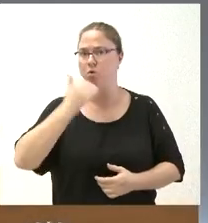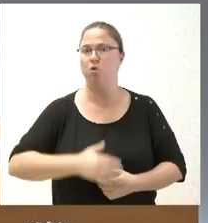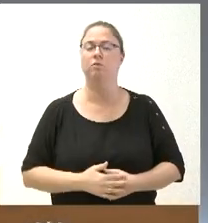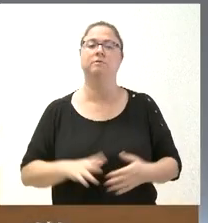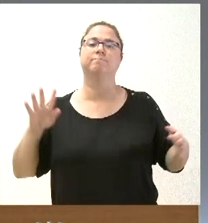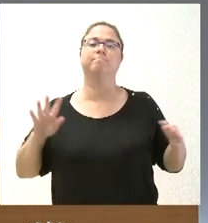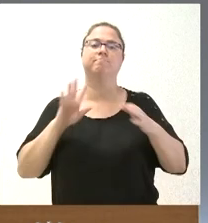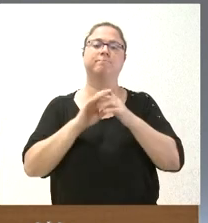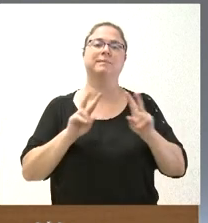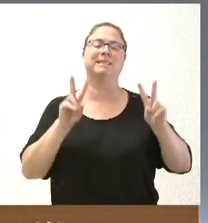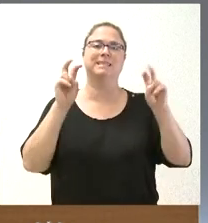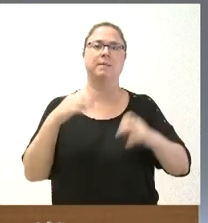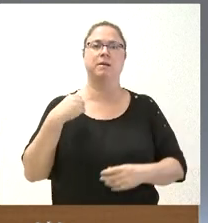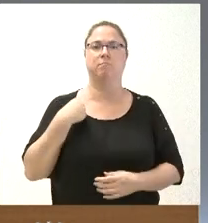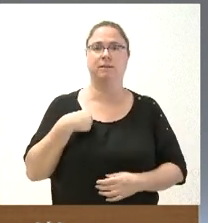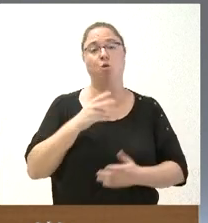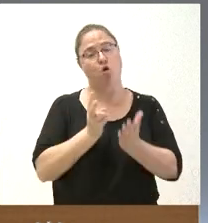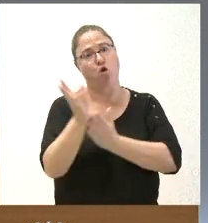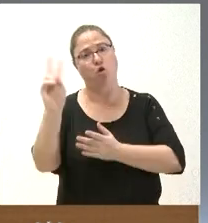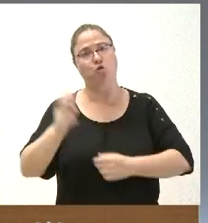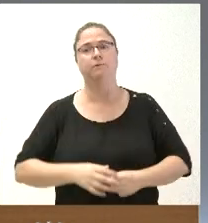relación con este asunto o con cualquier otro.